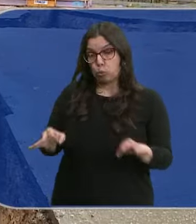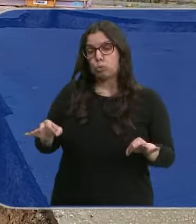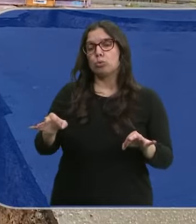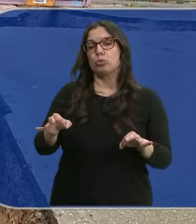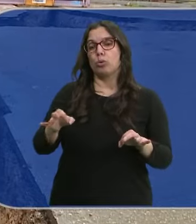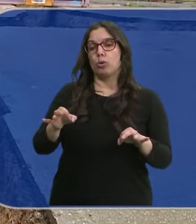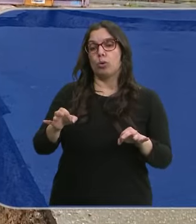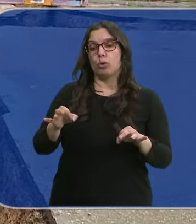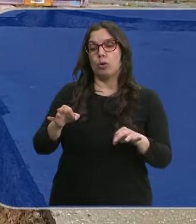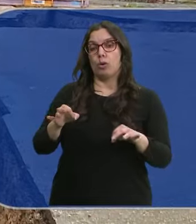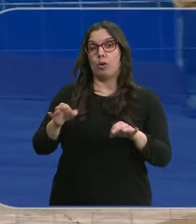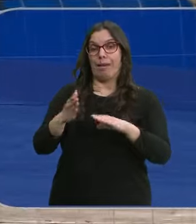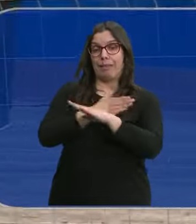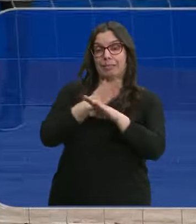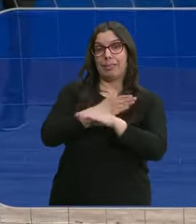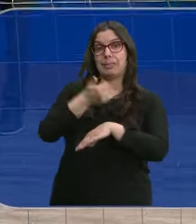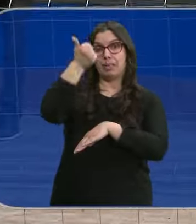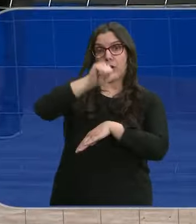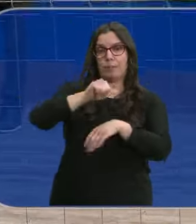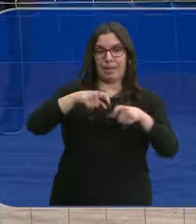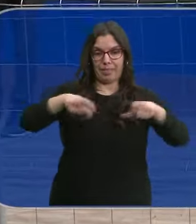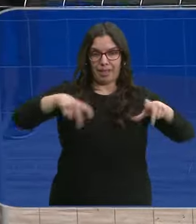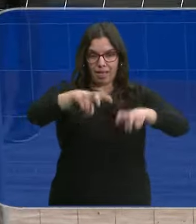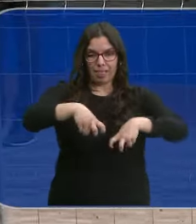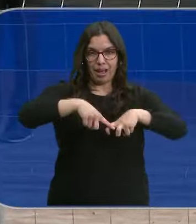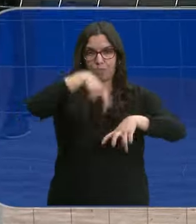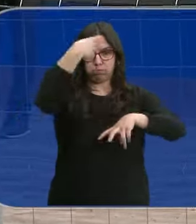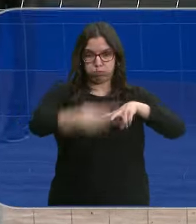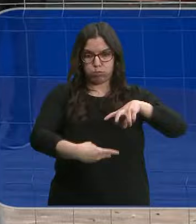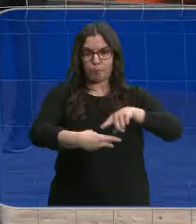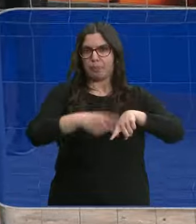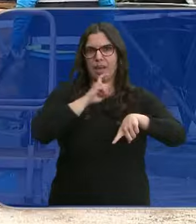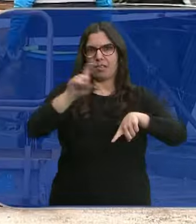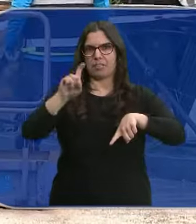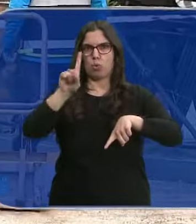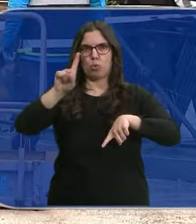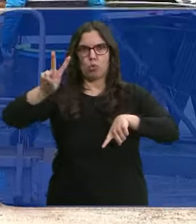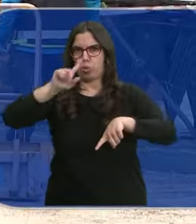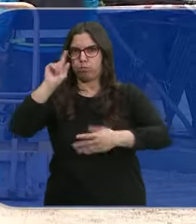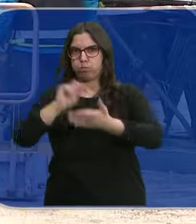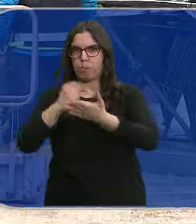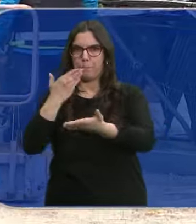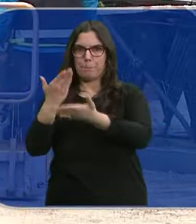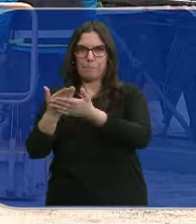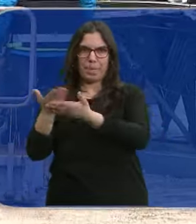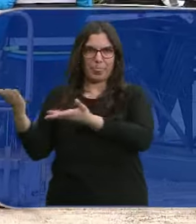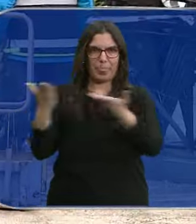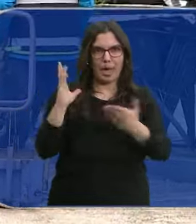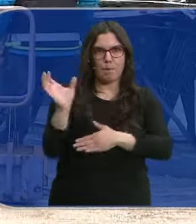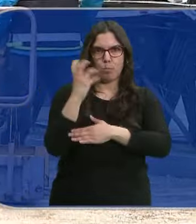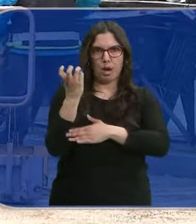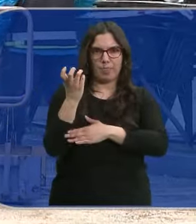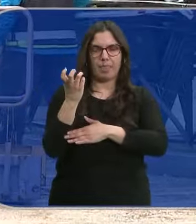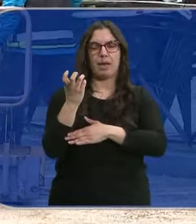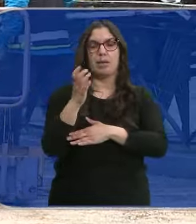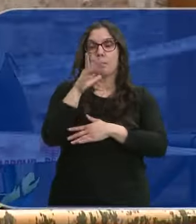de que poco antes de esa hora el trabajador cayó a una zanja y se dio aviso enseguida al 112 solicitando asistencia sanitaria